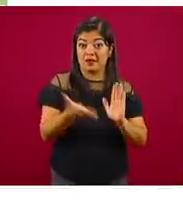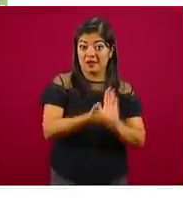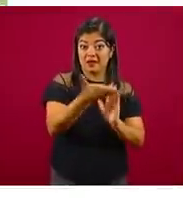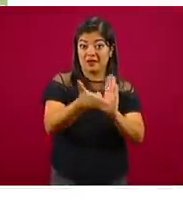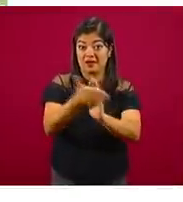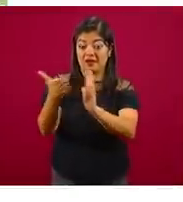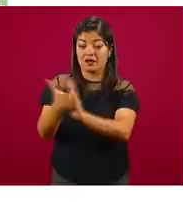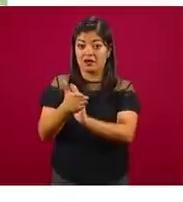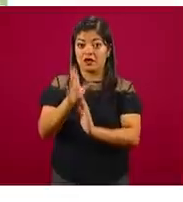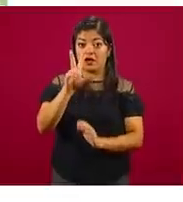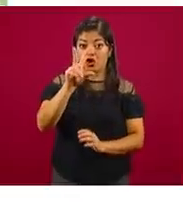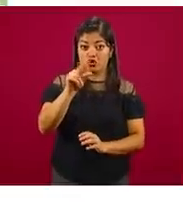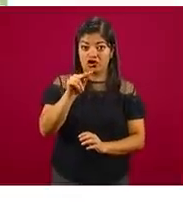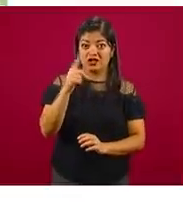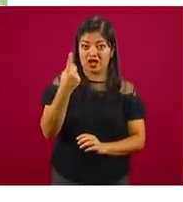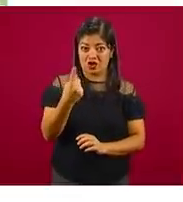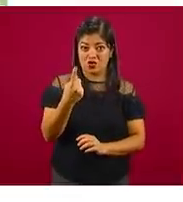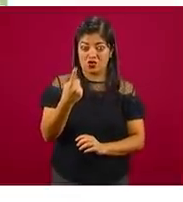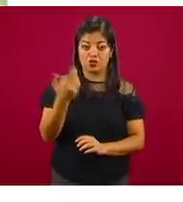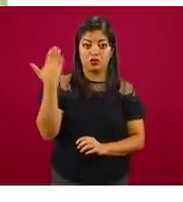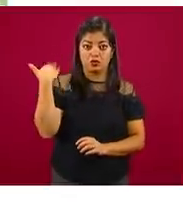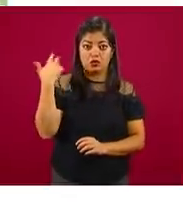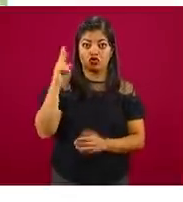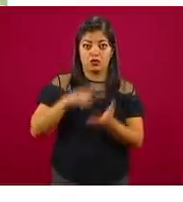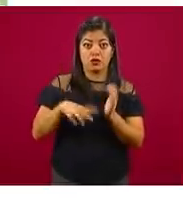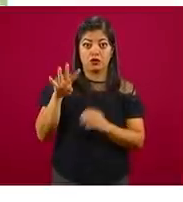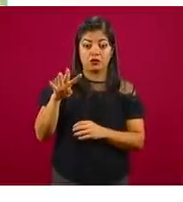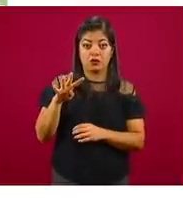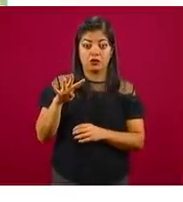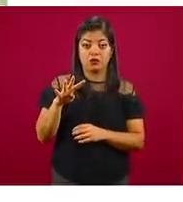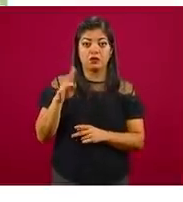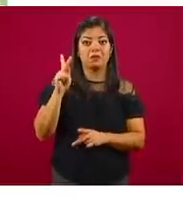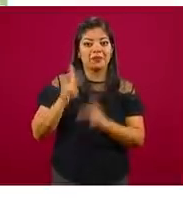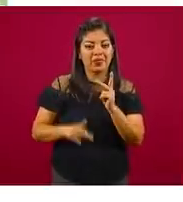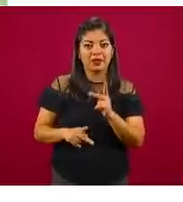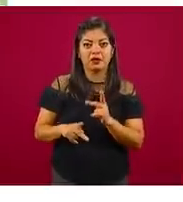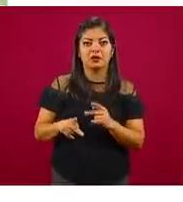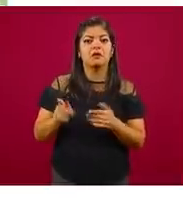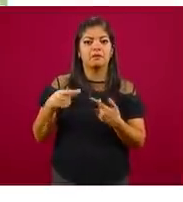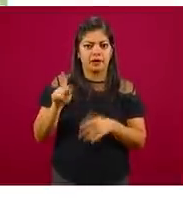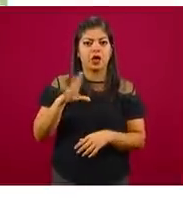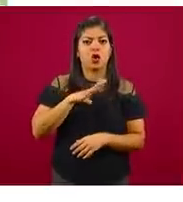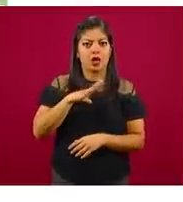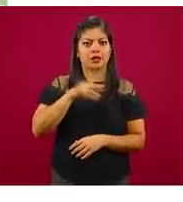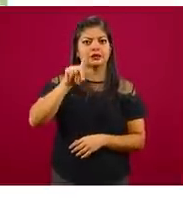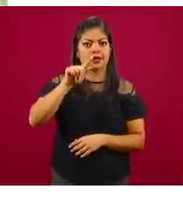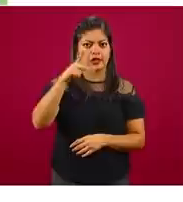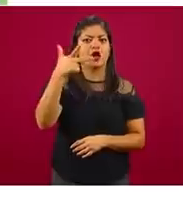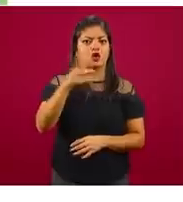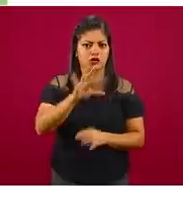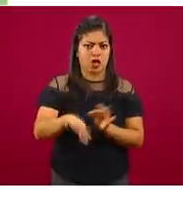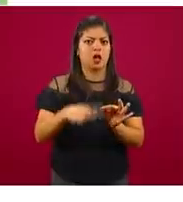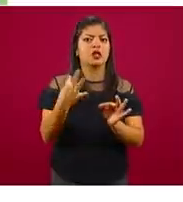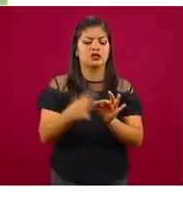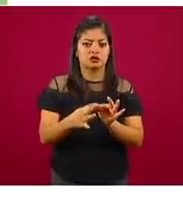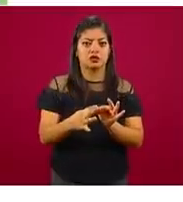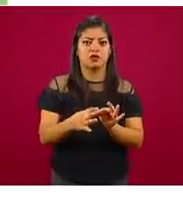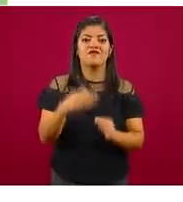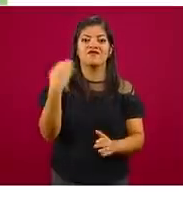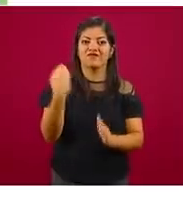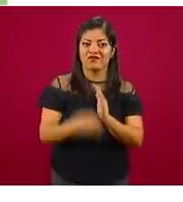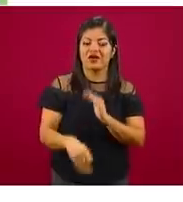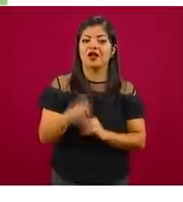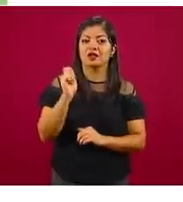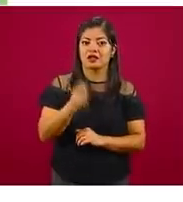2019, se han construido ya, tenemos los 78, y solamente nos quedan estos